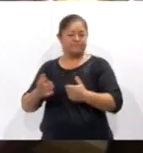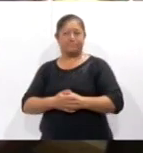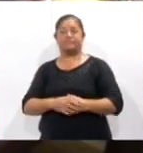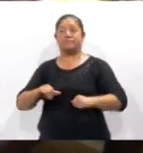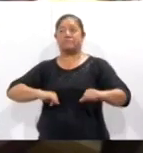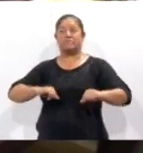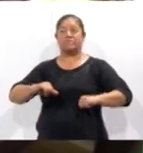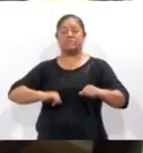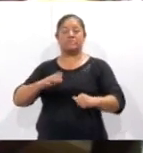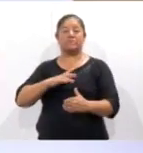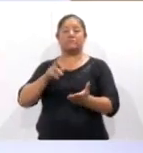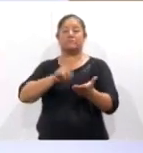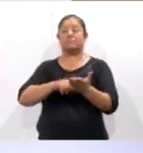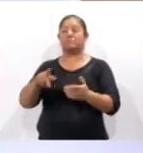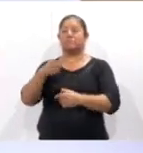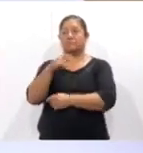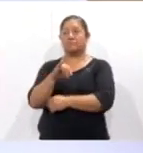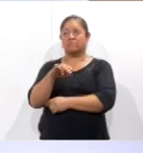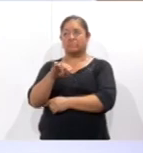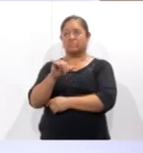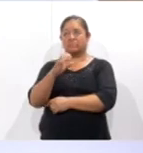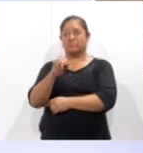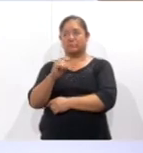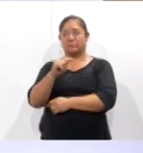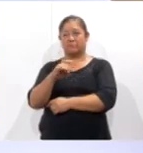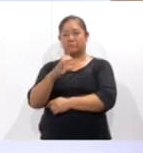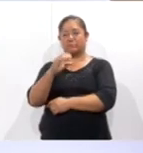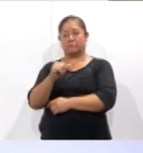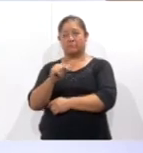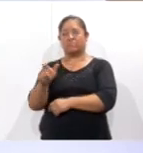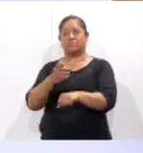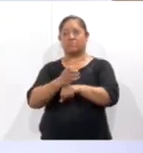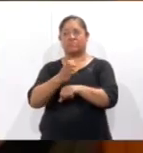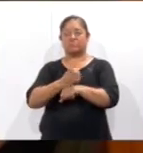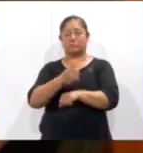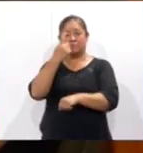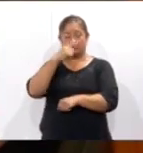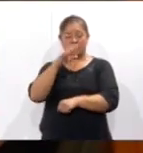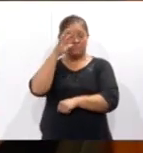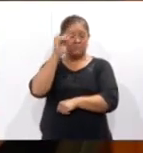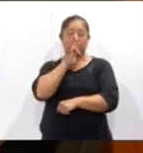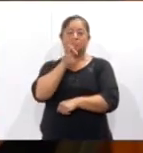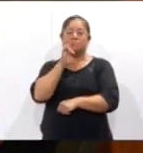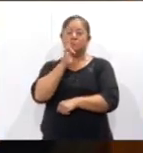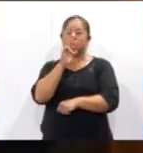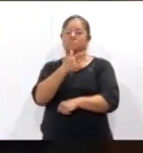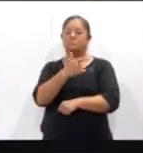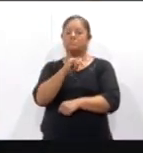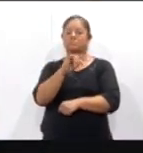llevó a cabo en las instalaciones de la Pinacoteca del Estado. Para Conacyt Noticias, Giovanni Valdés Lima.